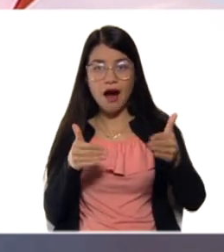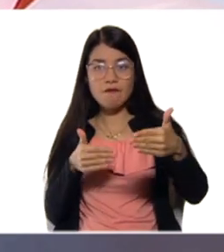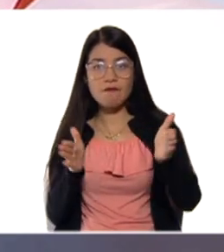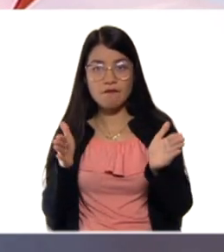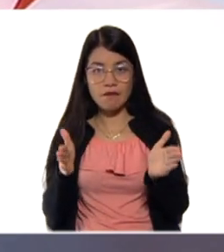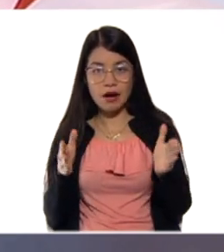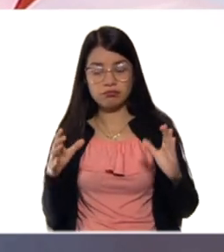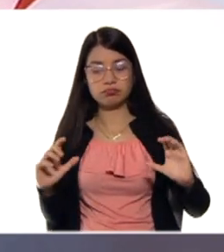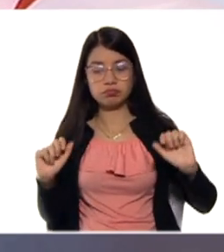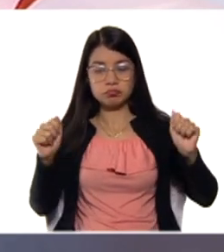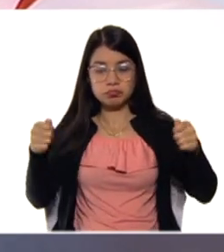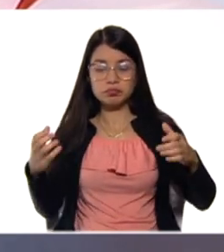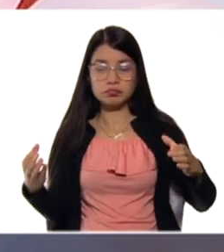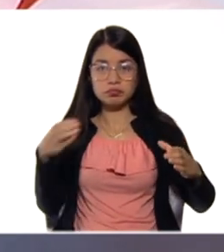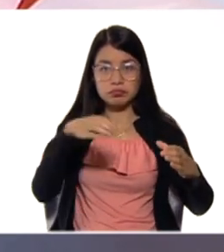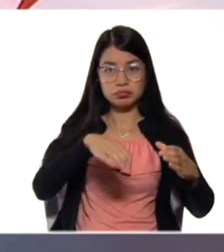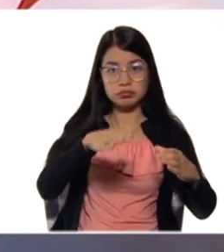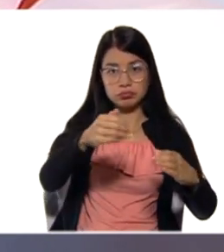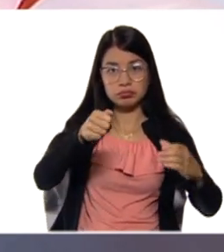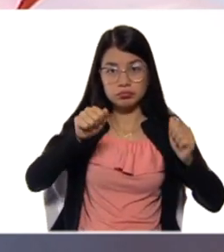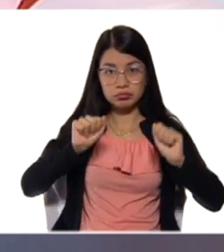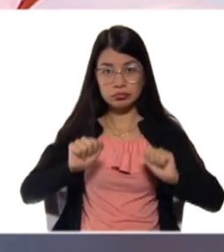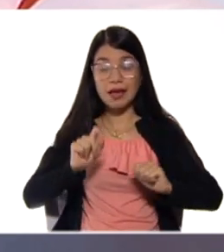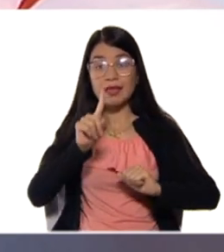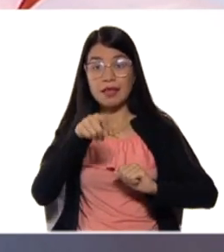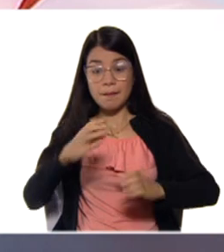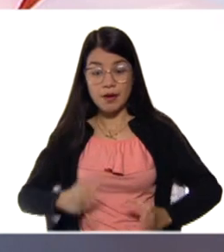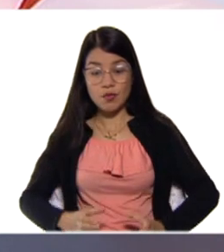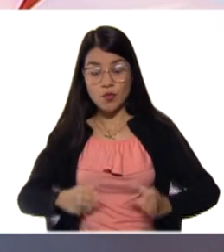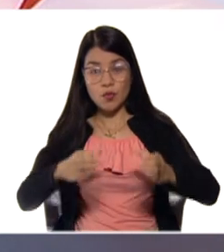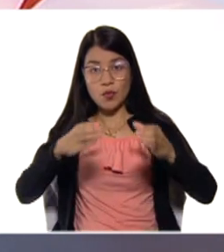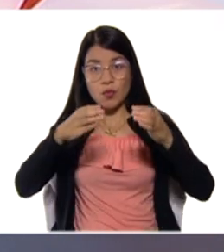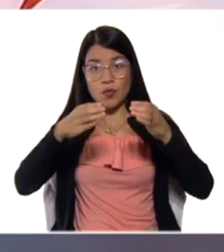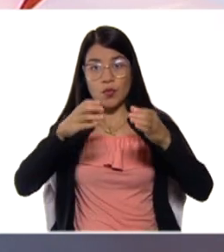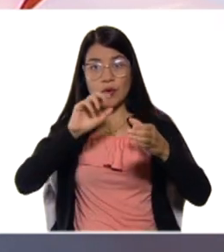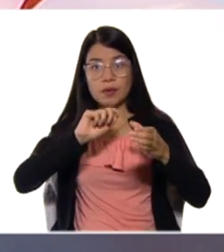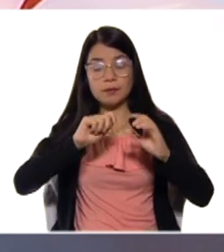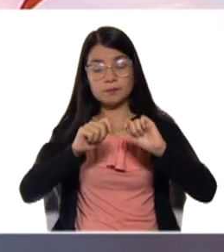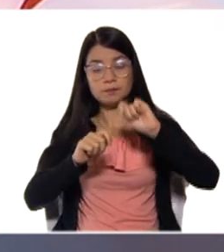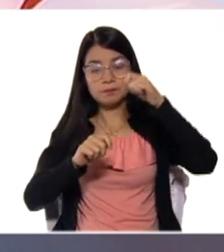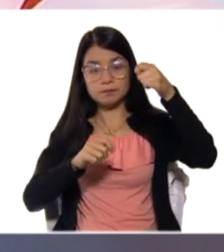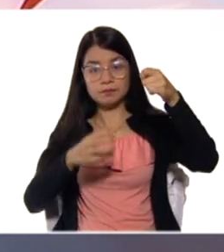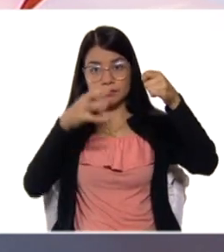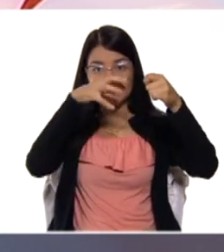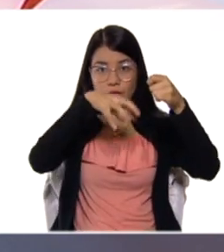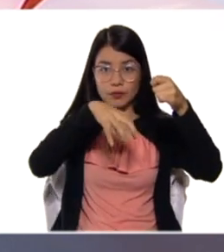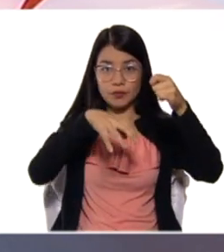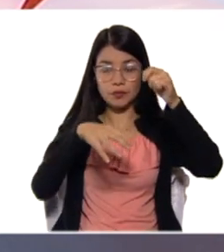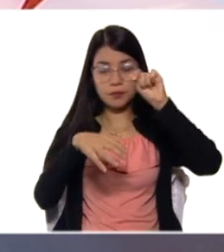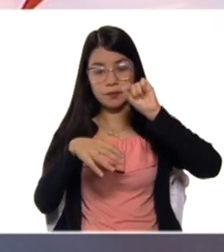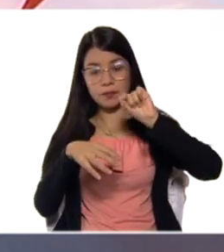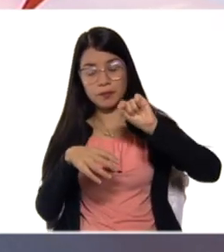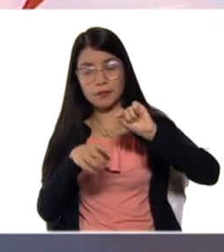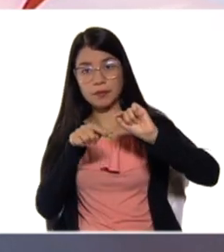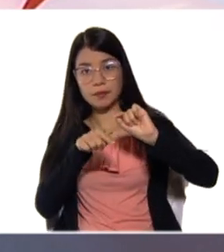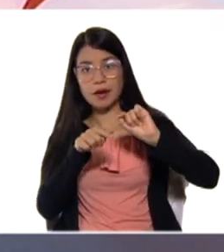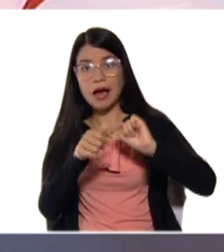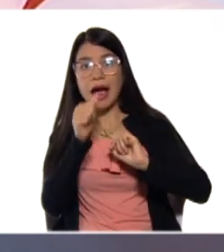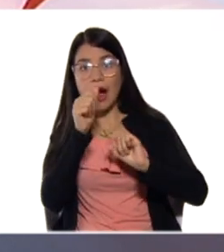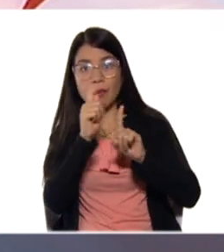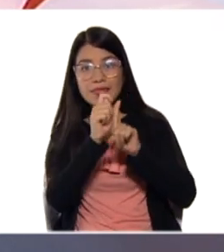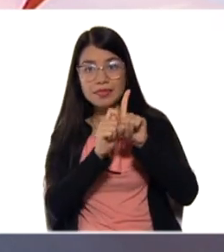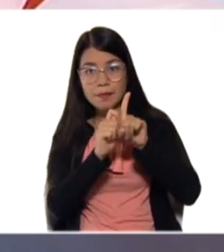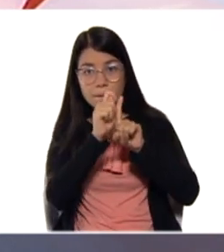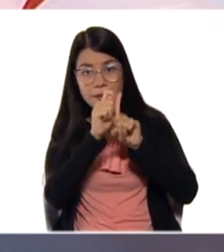también utilizamos los termos. El termo para mantener el agua, tanto en estado, puede ser a una temperatura